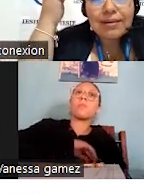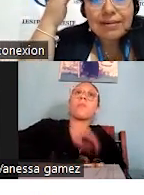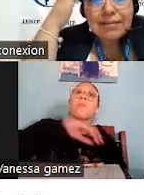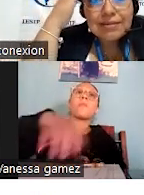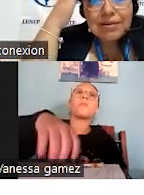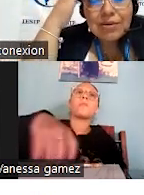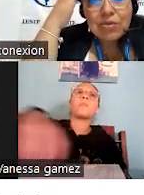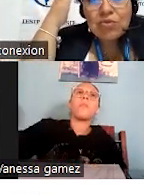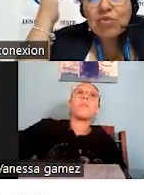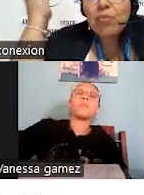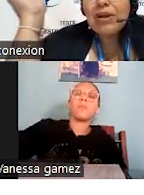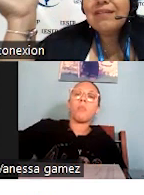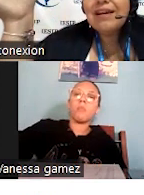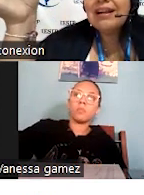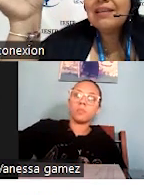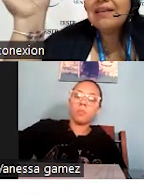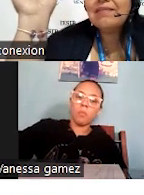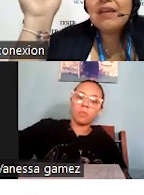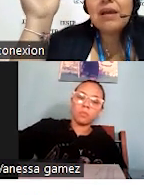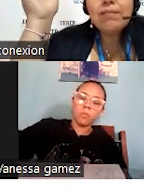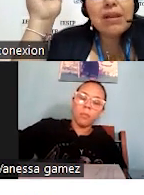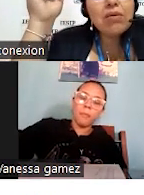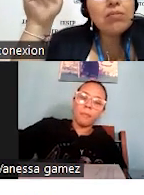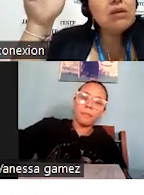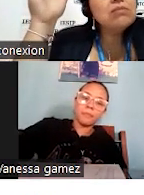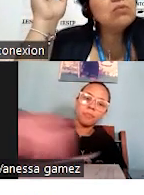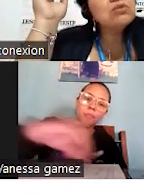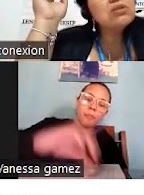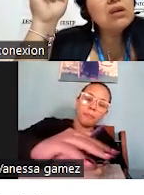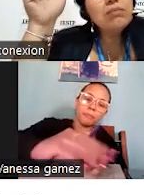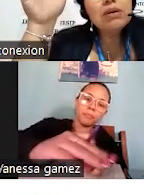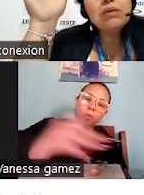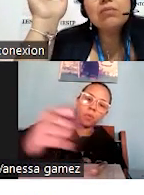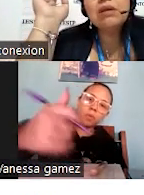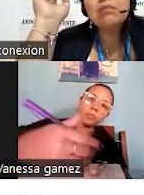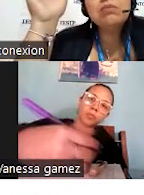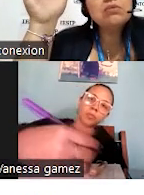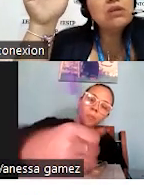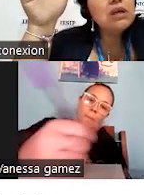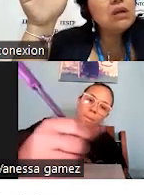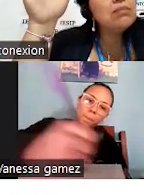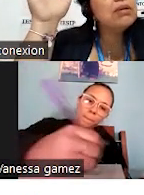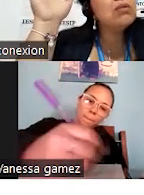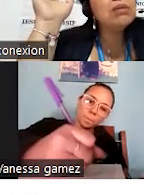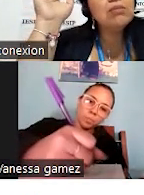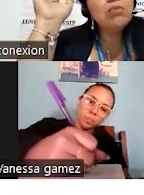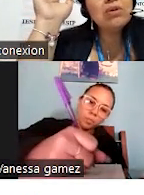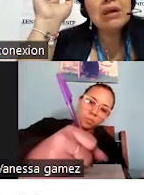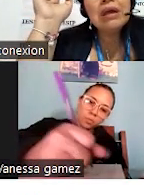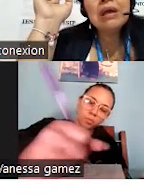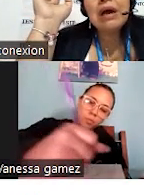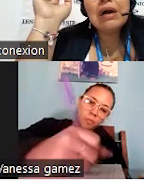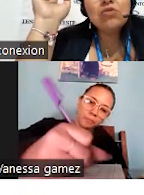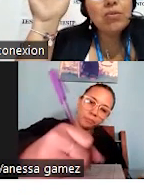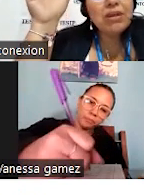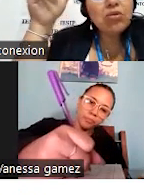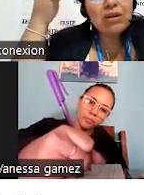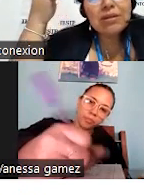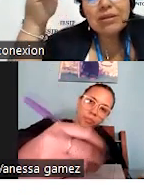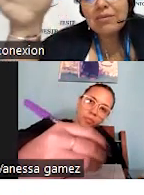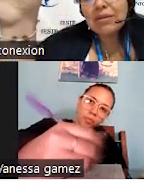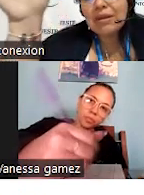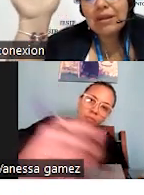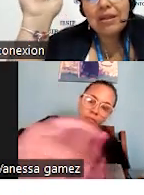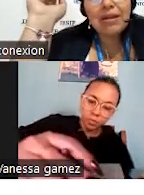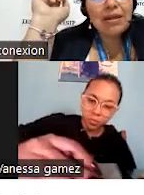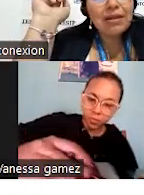innovar. Tú no puedes llegar a estar siempre en lo mismo, siempre en lo mismo, siempre en lo mismo, porque hay un momento